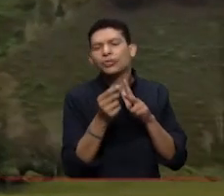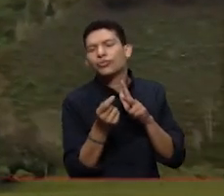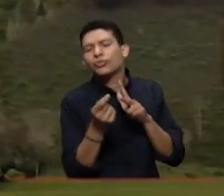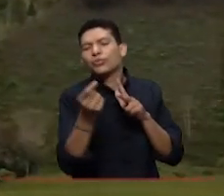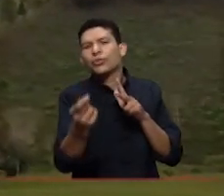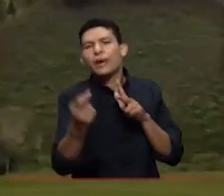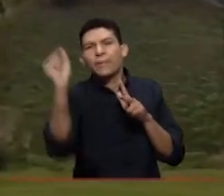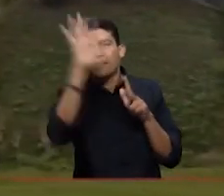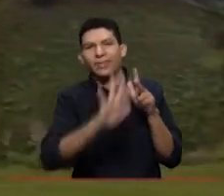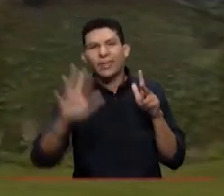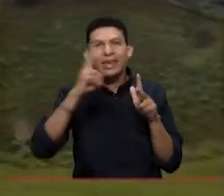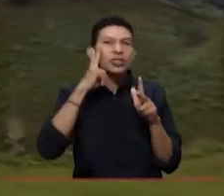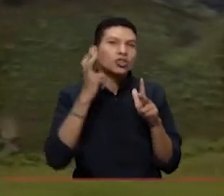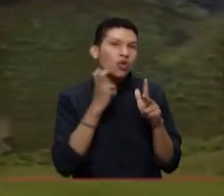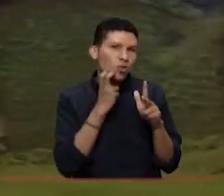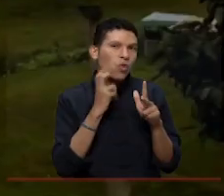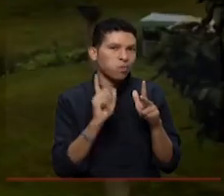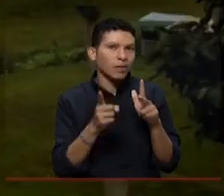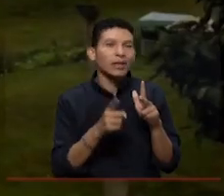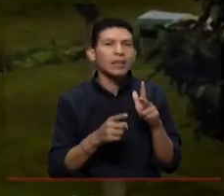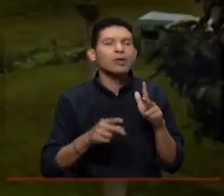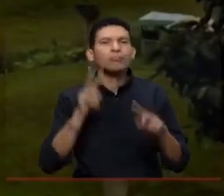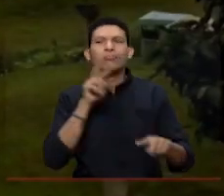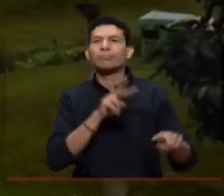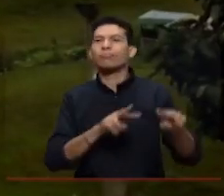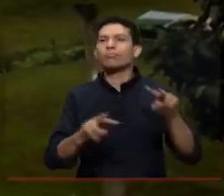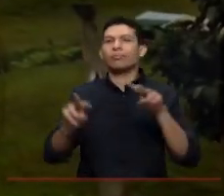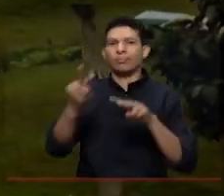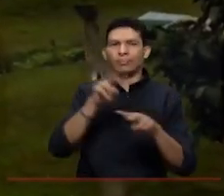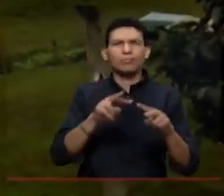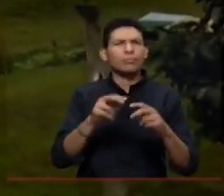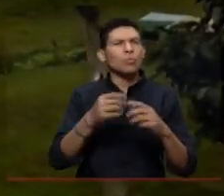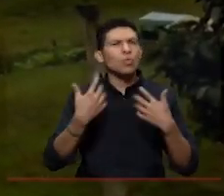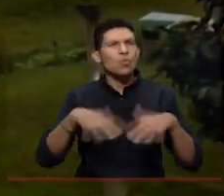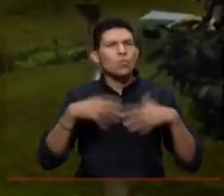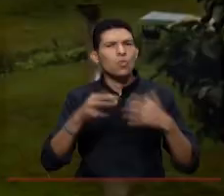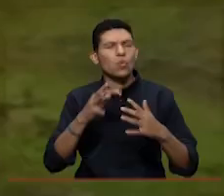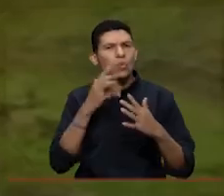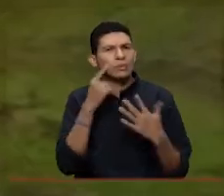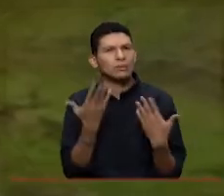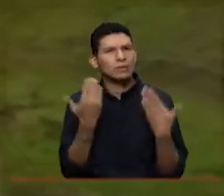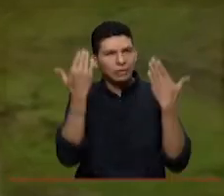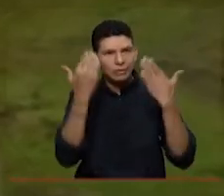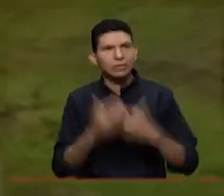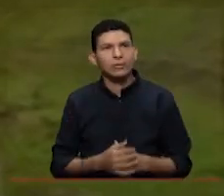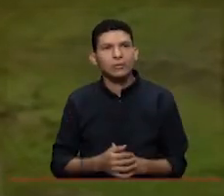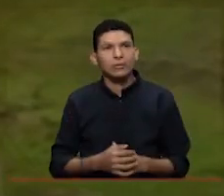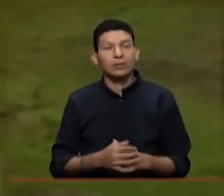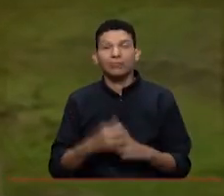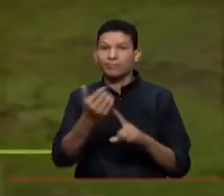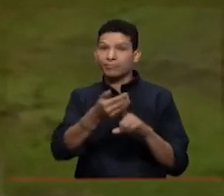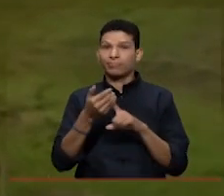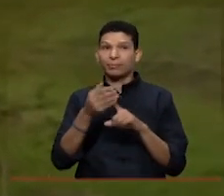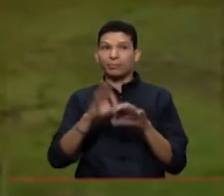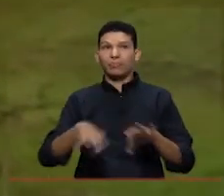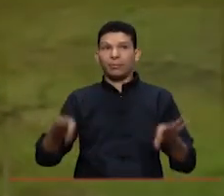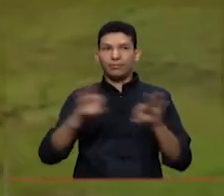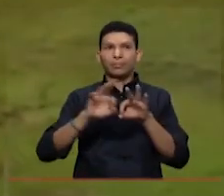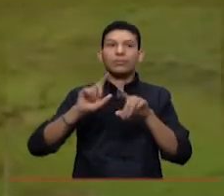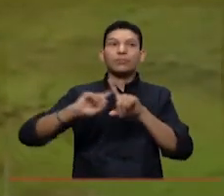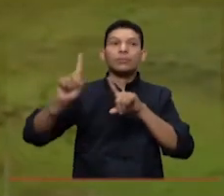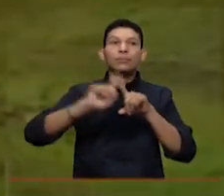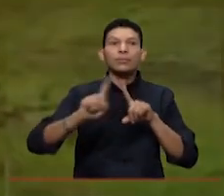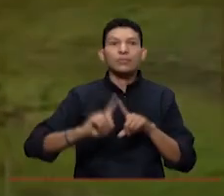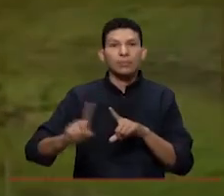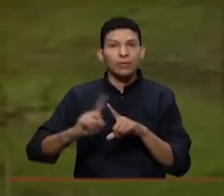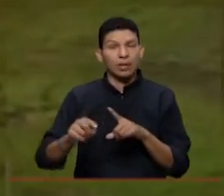el vecino departamento del Chocó y pudieron apreciar la gran riqueza natural del lugar. Una de las reservas más importantes y biodiversas,